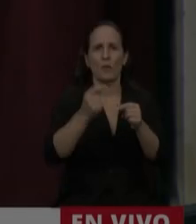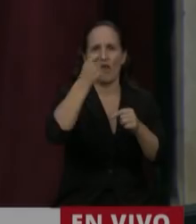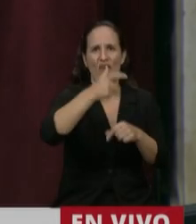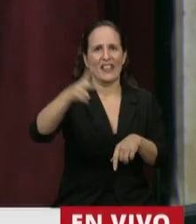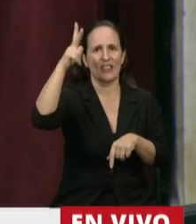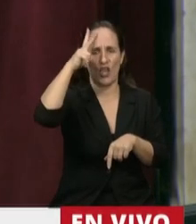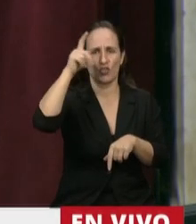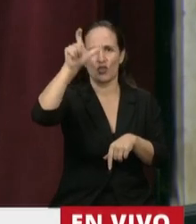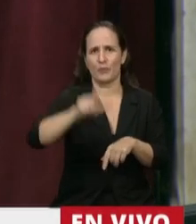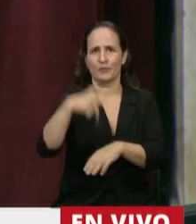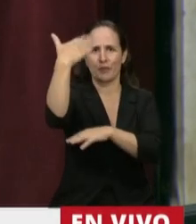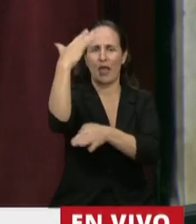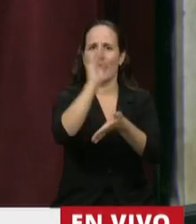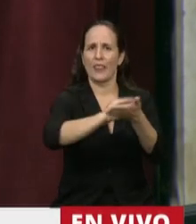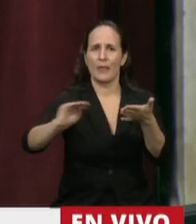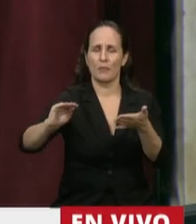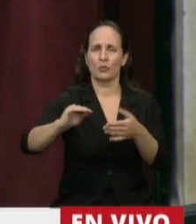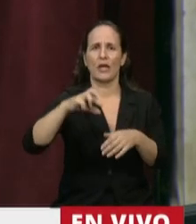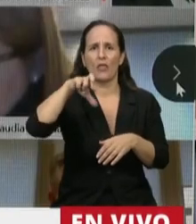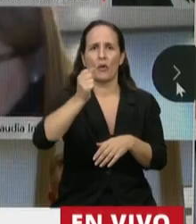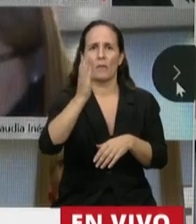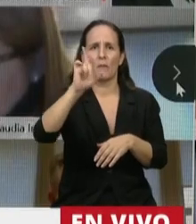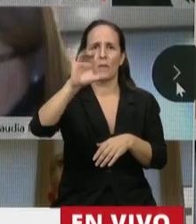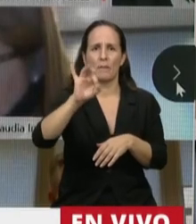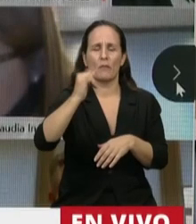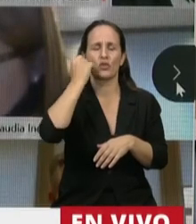Tiene la palabra el señor diputado Pablo Yedlin.